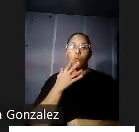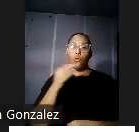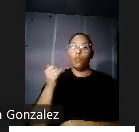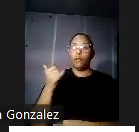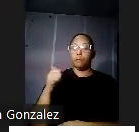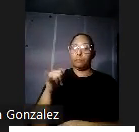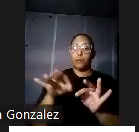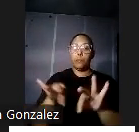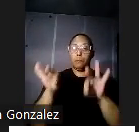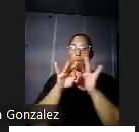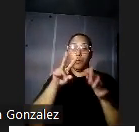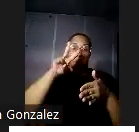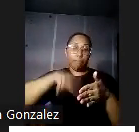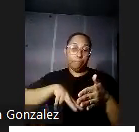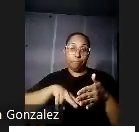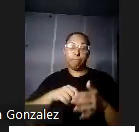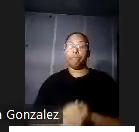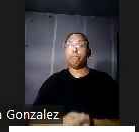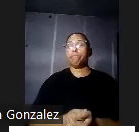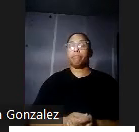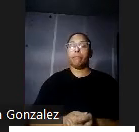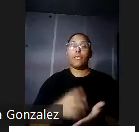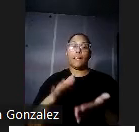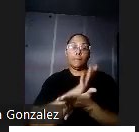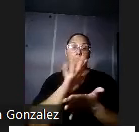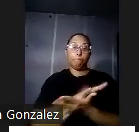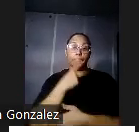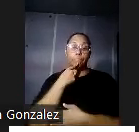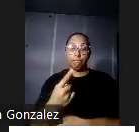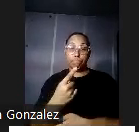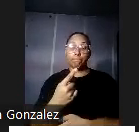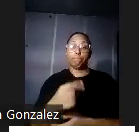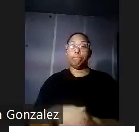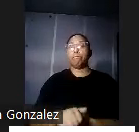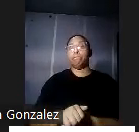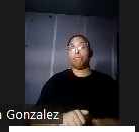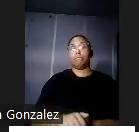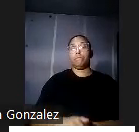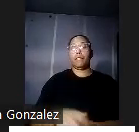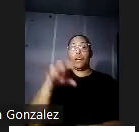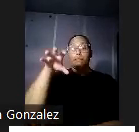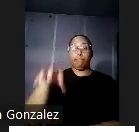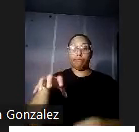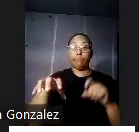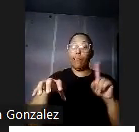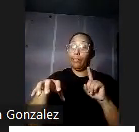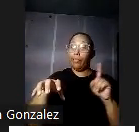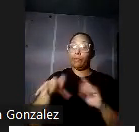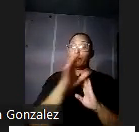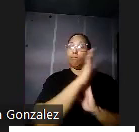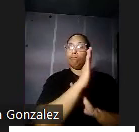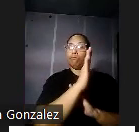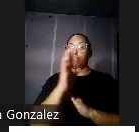importante de él el siguiente telegrama que está grabado en la base del busto de Ashford que está ubicado hoy dentro de la biblioteca Conrado F.